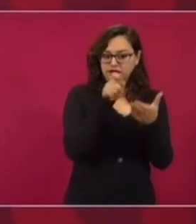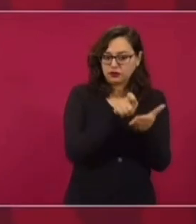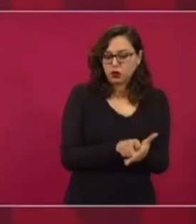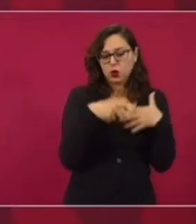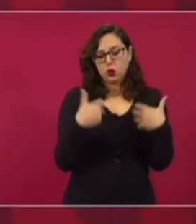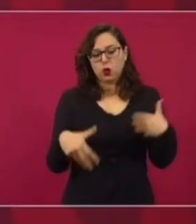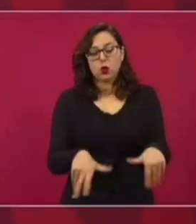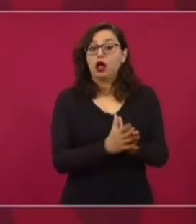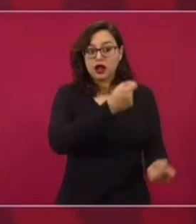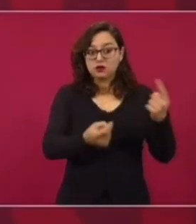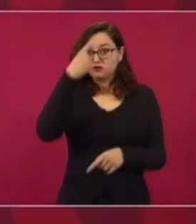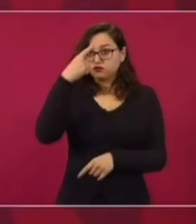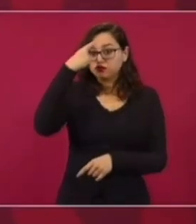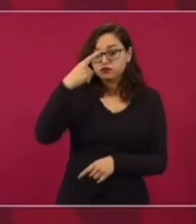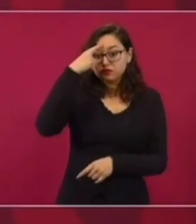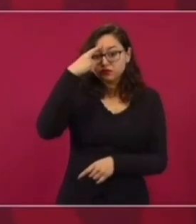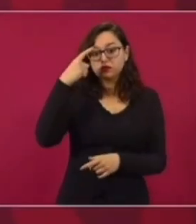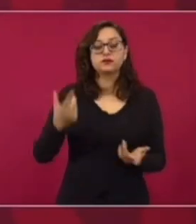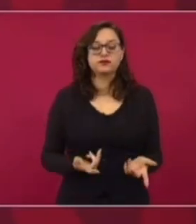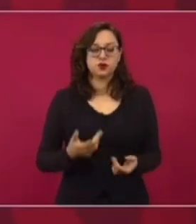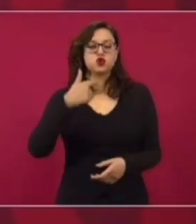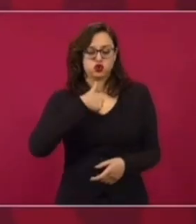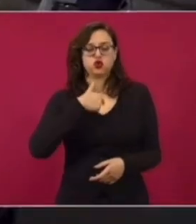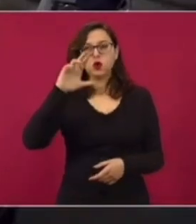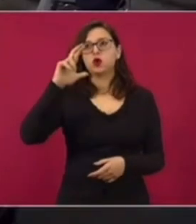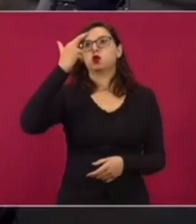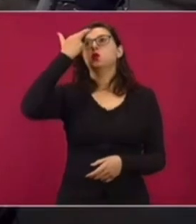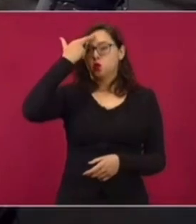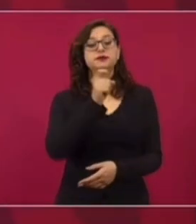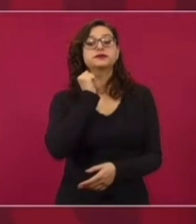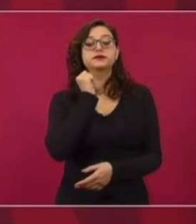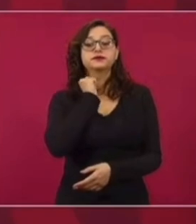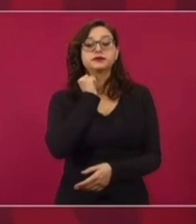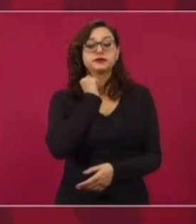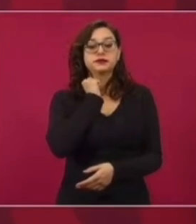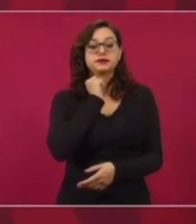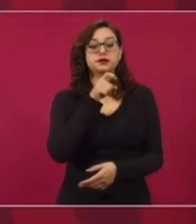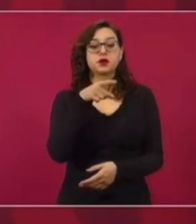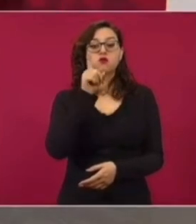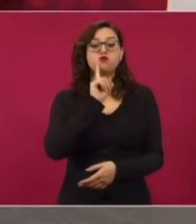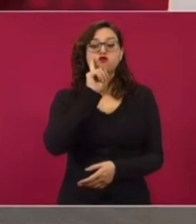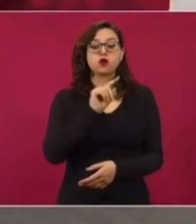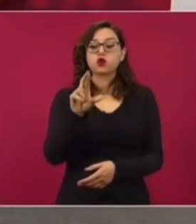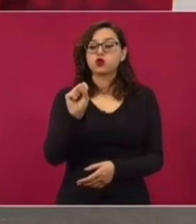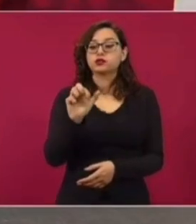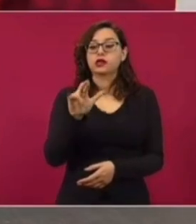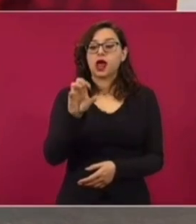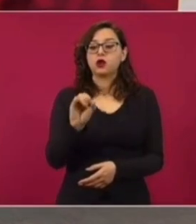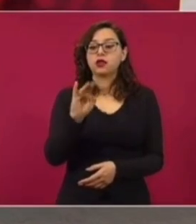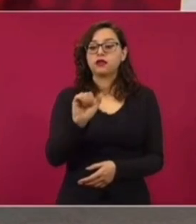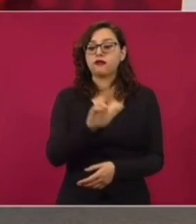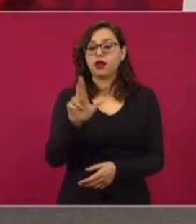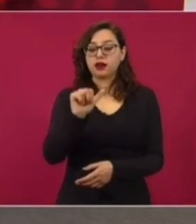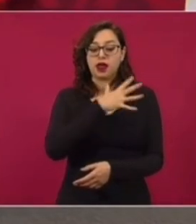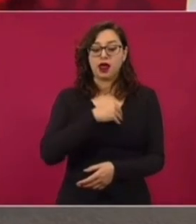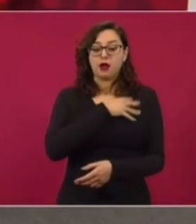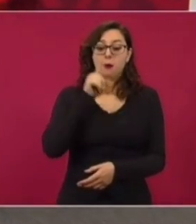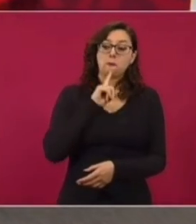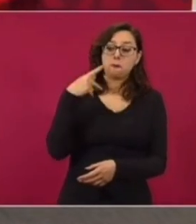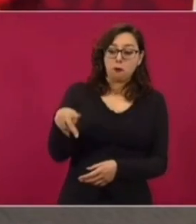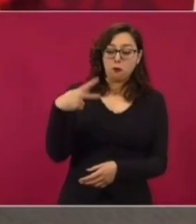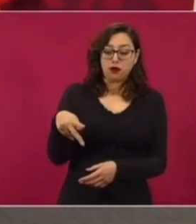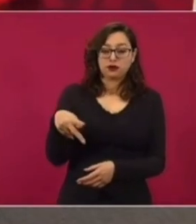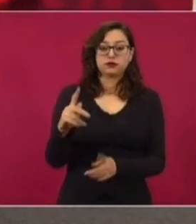Les recomiendo su libro. Yo viví cuando propuse que la hija de Doña Rosario Ibarra fuese la